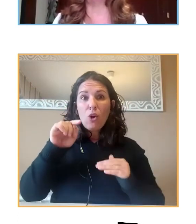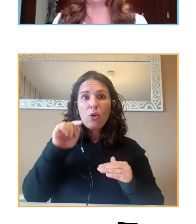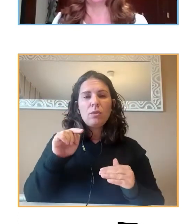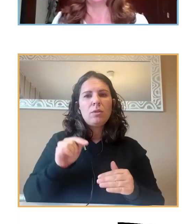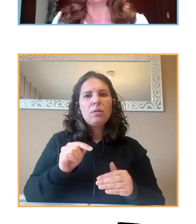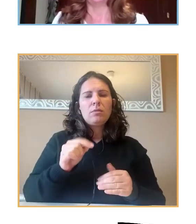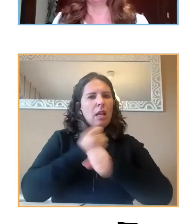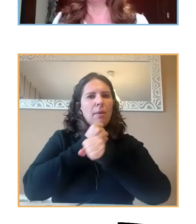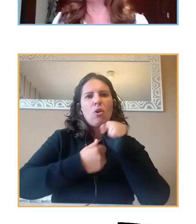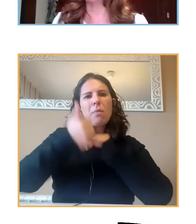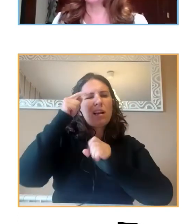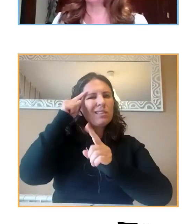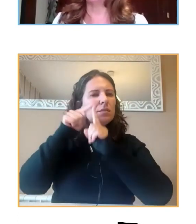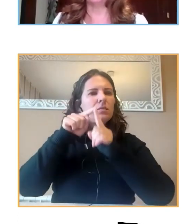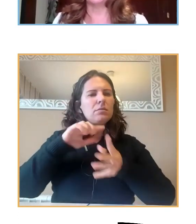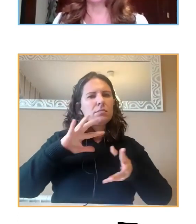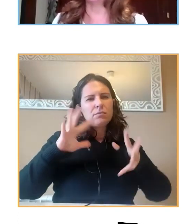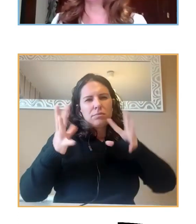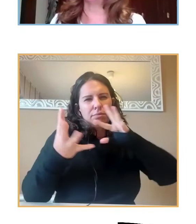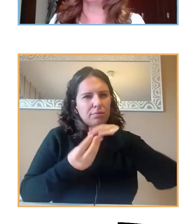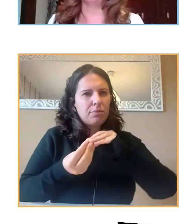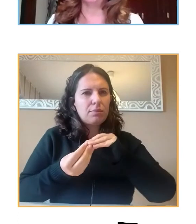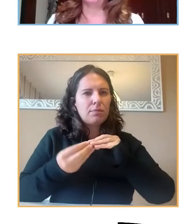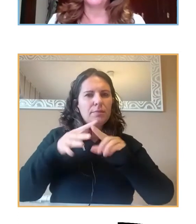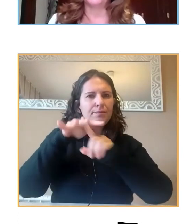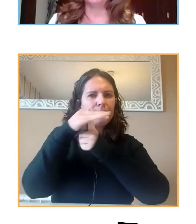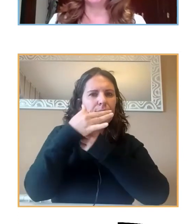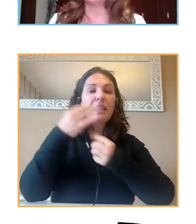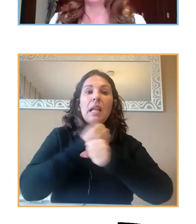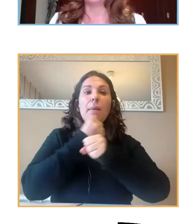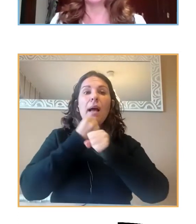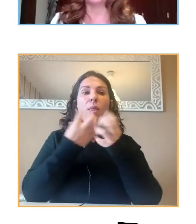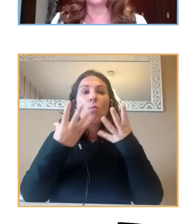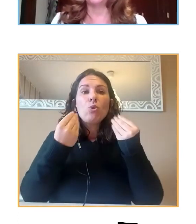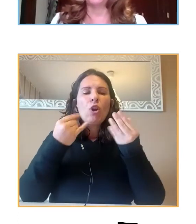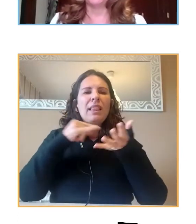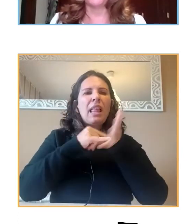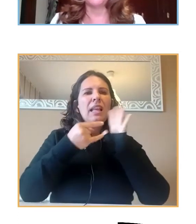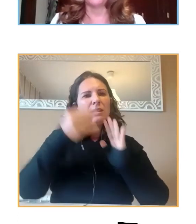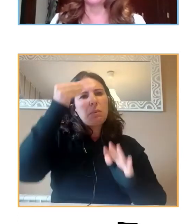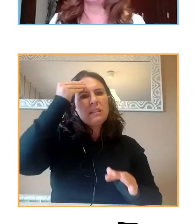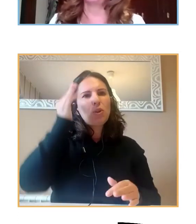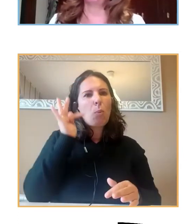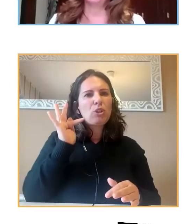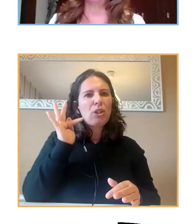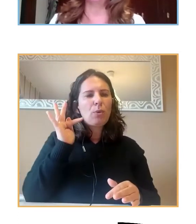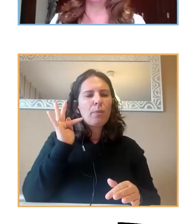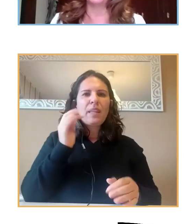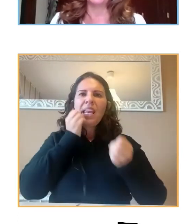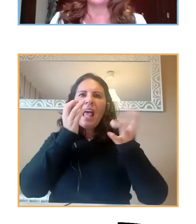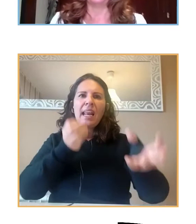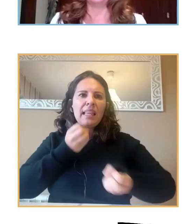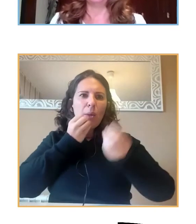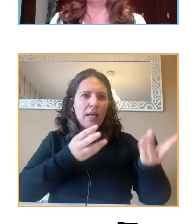trabajo. Estamos trabajando mucho las técnicas de pensamiento positivo, las narrativas, el agradecimiento,